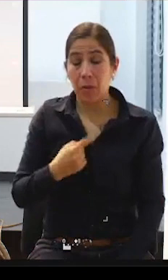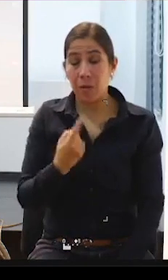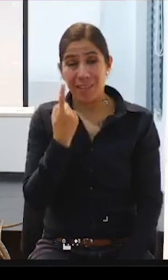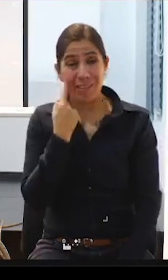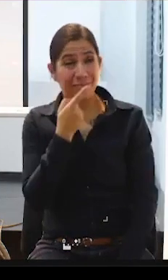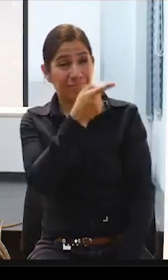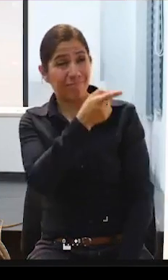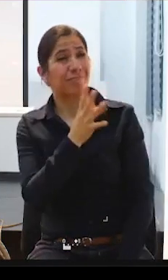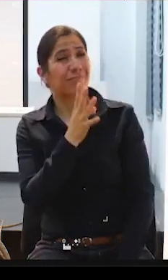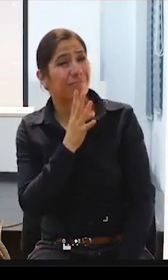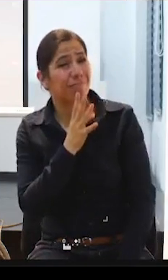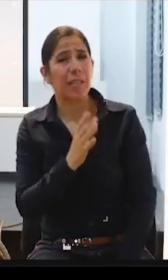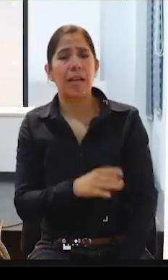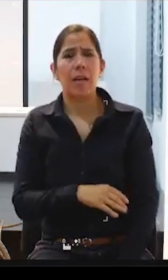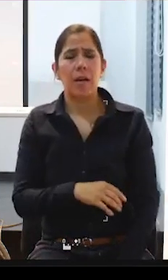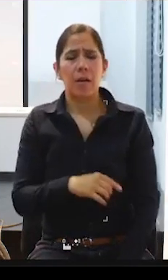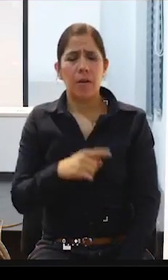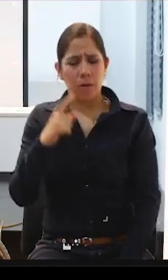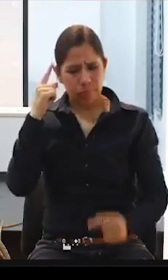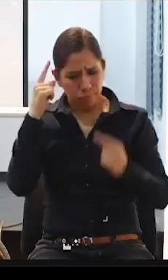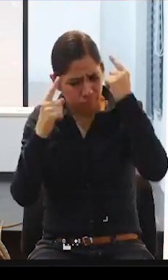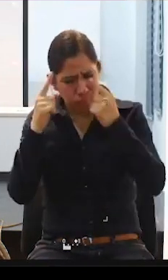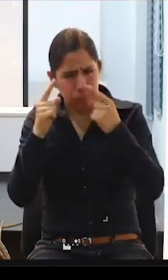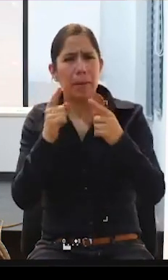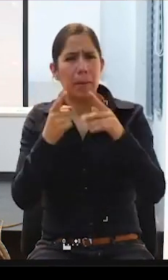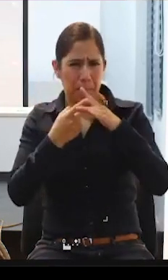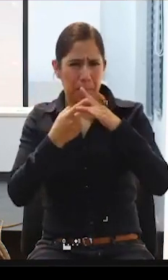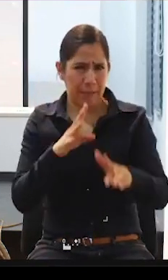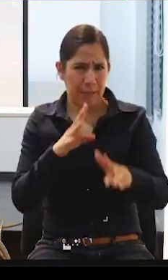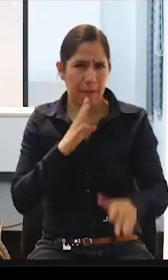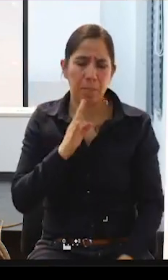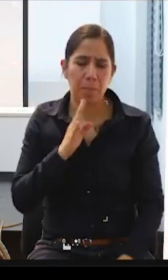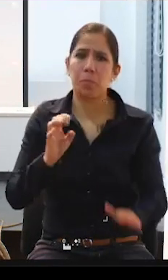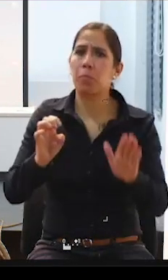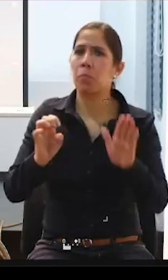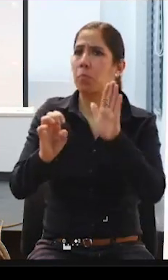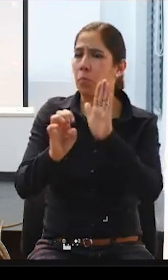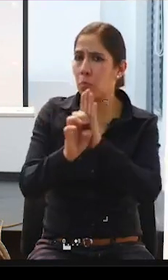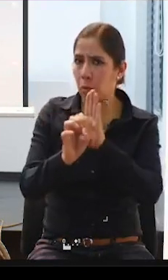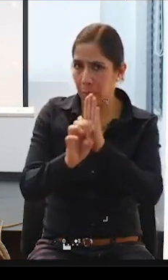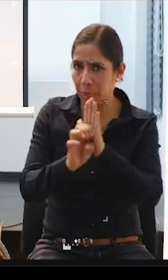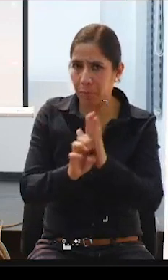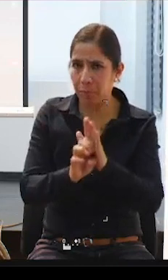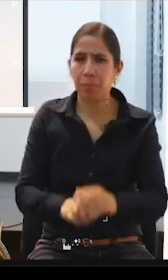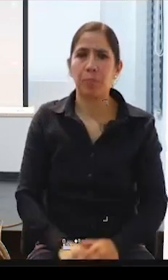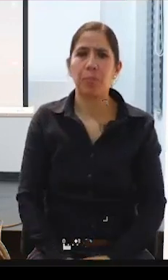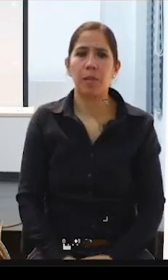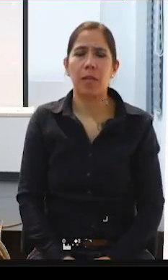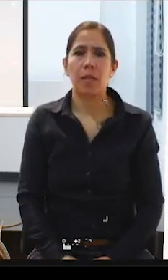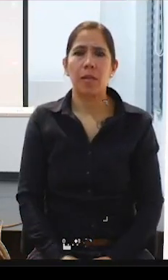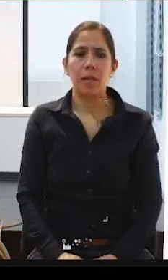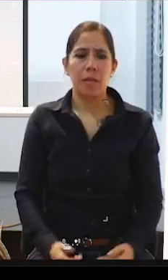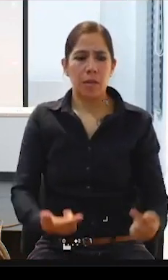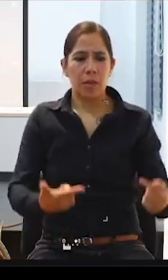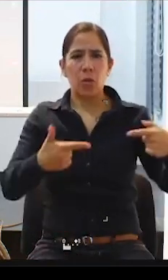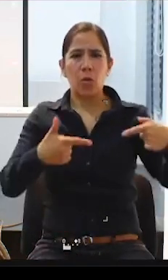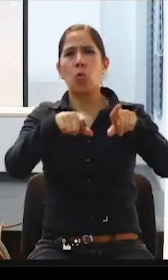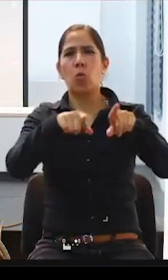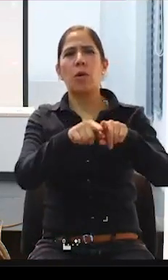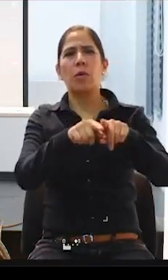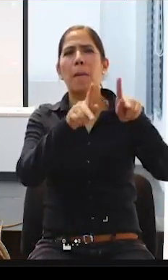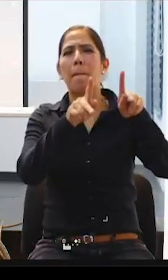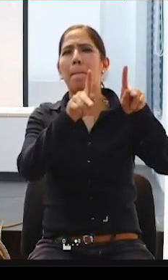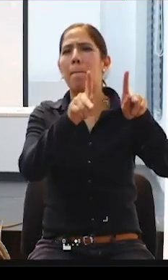me hizo pensar mucho que es las personas privadas de libertad se les priva de libertad, ¿no? Sin